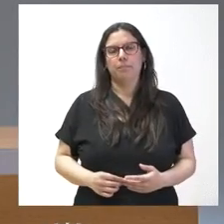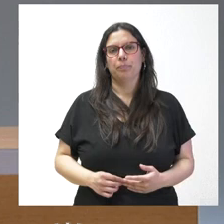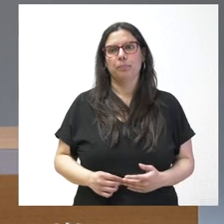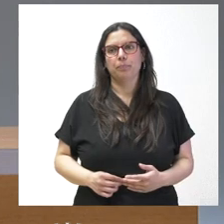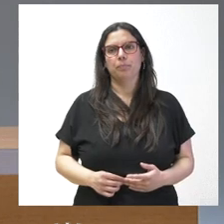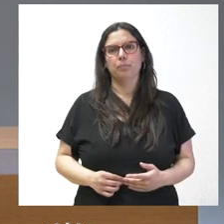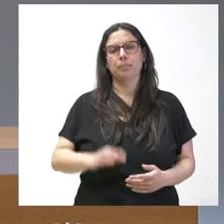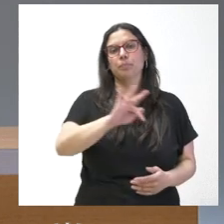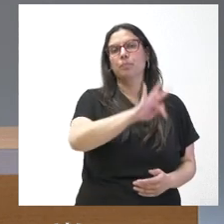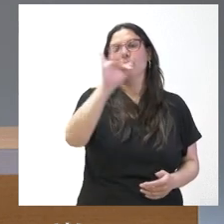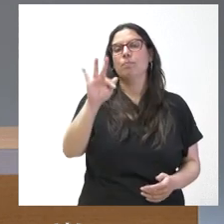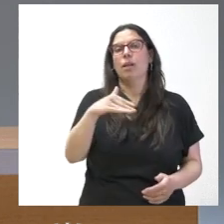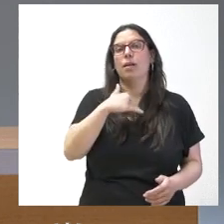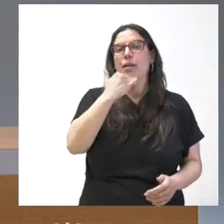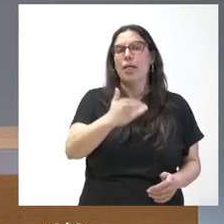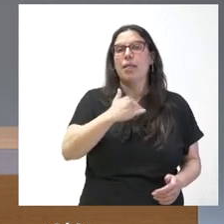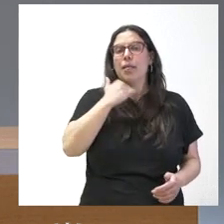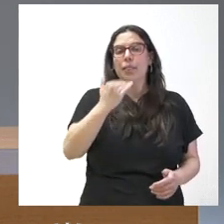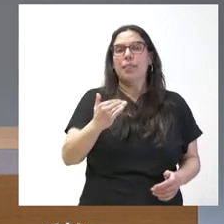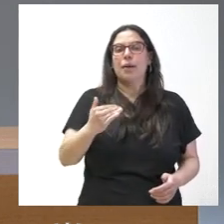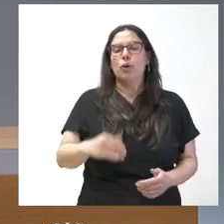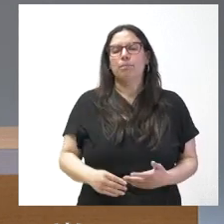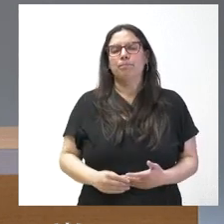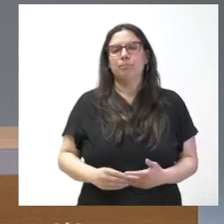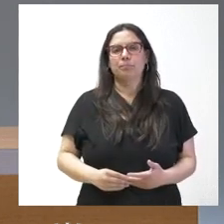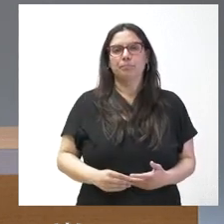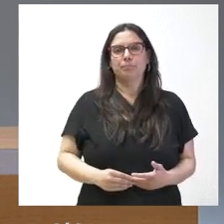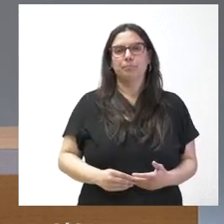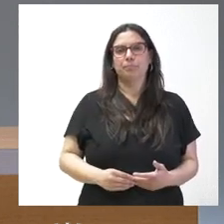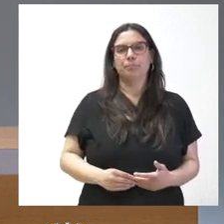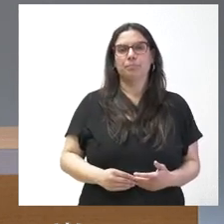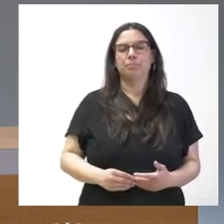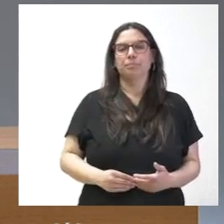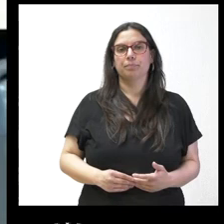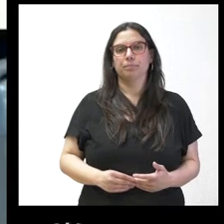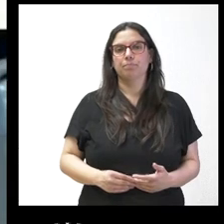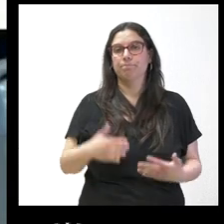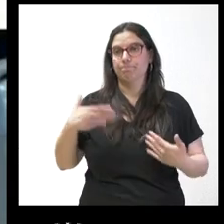en Zamora tenemos a otro Carlos a Carlos Gil de la opinión cuando quieras adelante